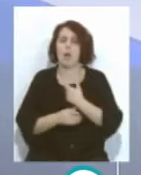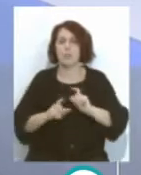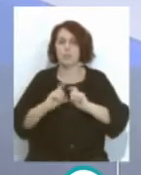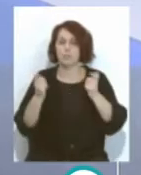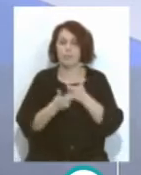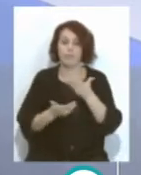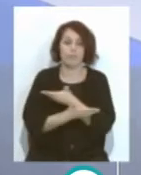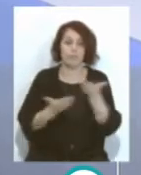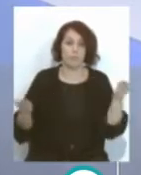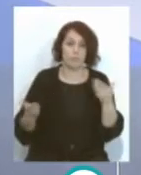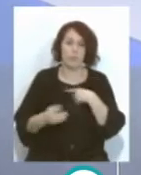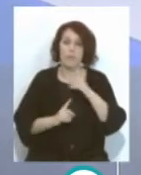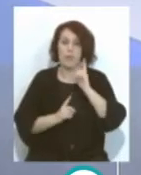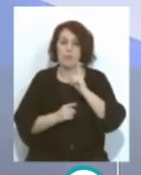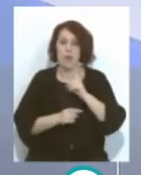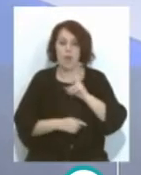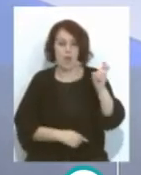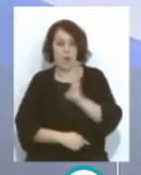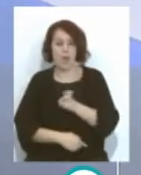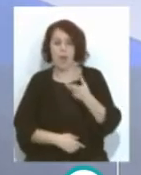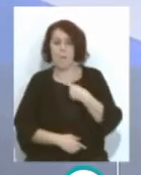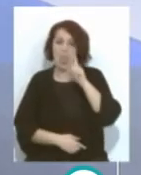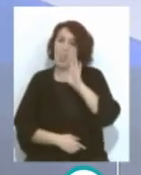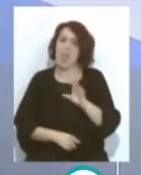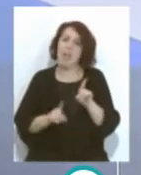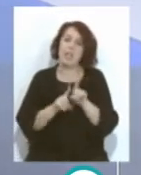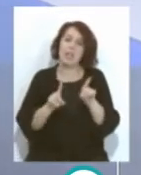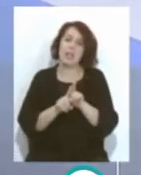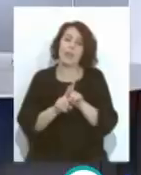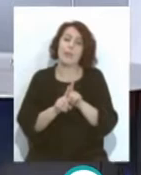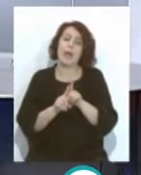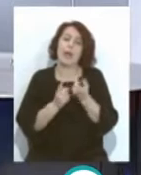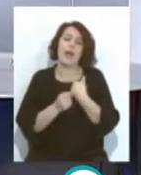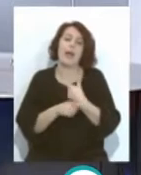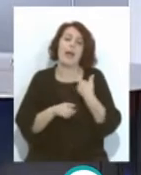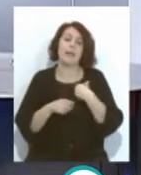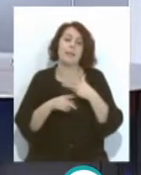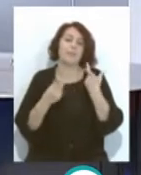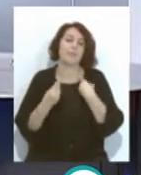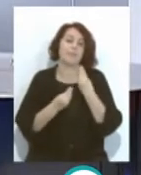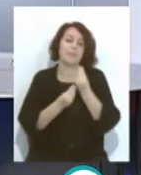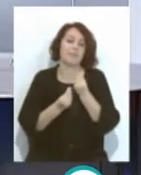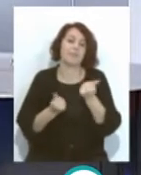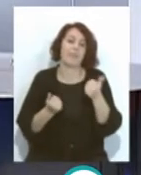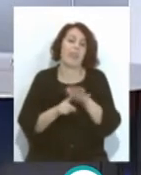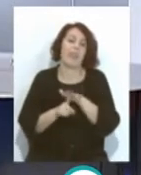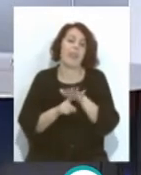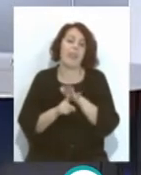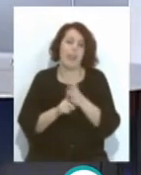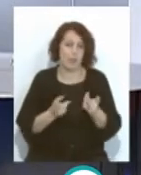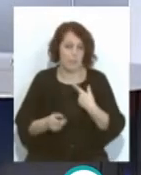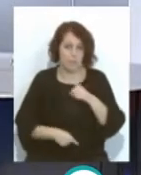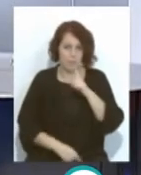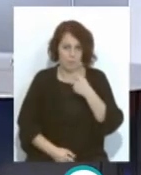Que recibía a los Leones Parecía que eran gatitos O sea, no entraba Le faltaba esa convicción